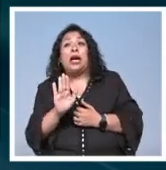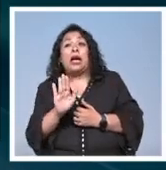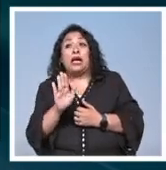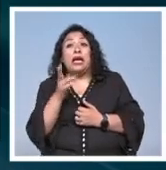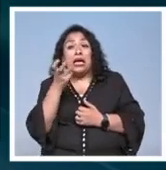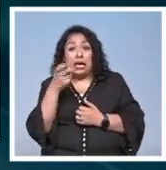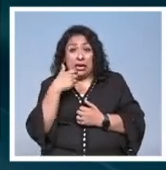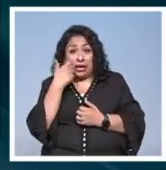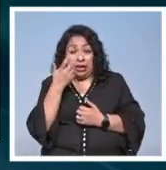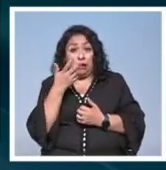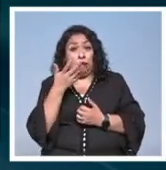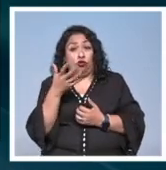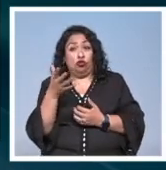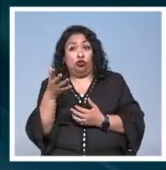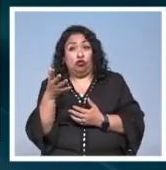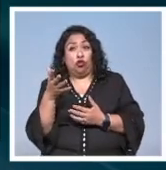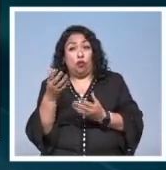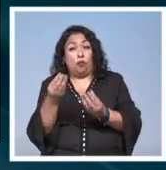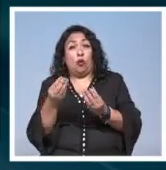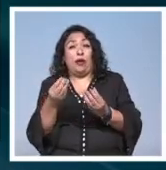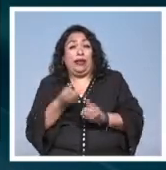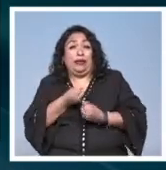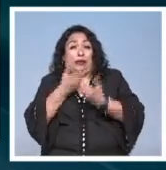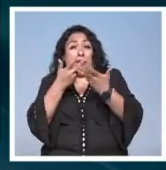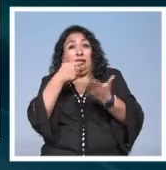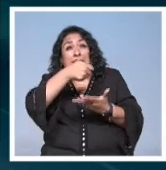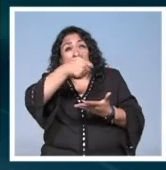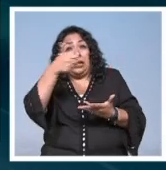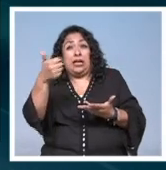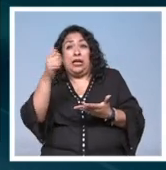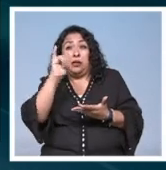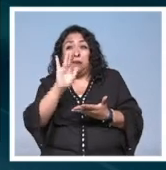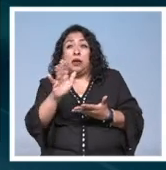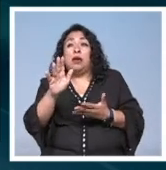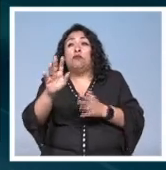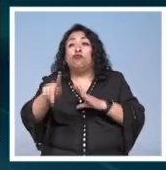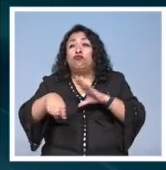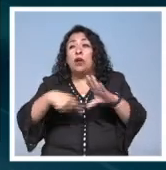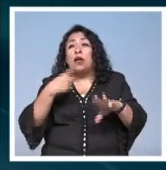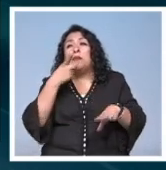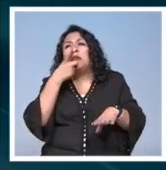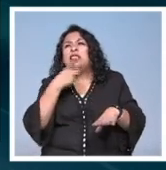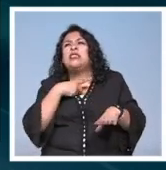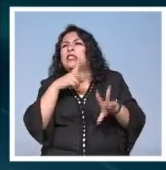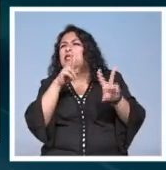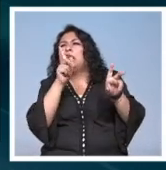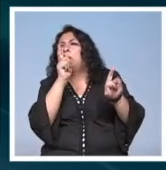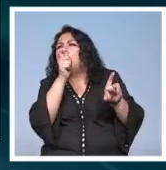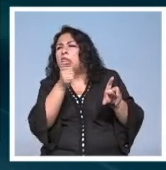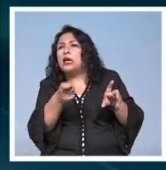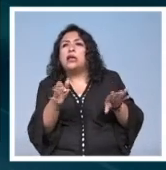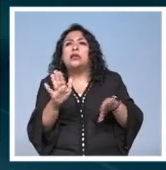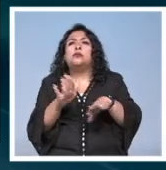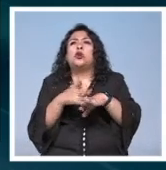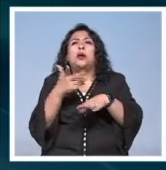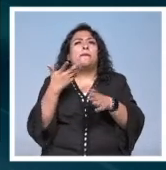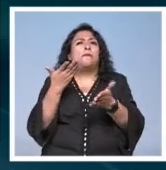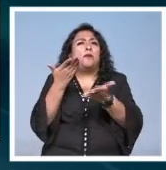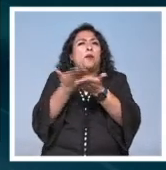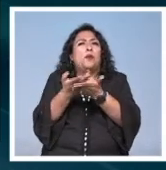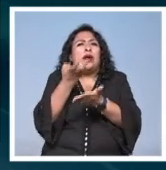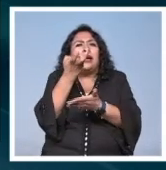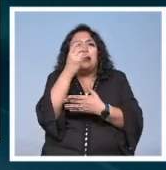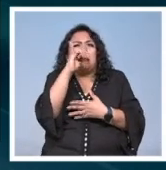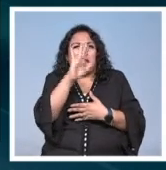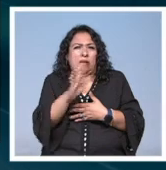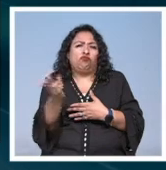nos trataron de transmitir en cada una de ellas, nos mandaban decir de qué trataba, por qué estaban proponiendo esa